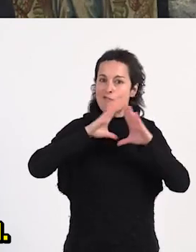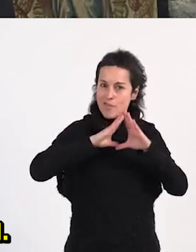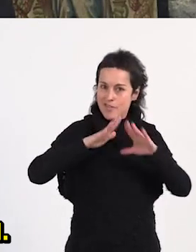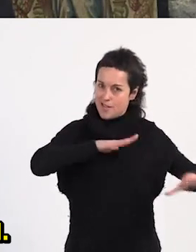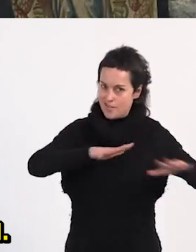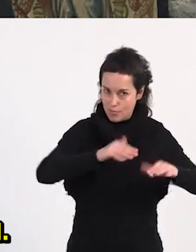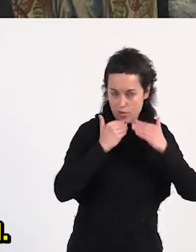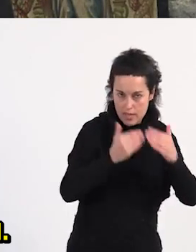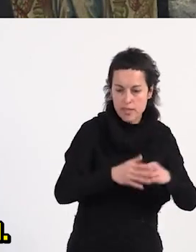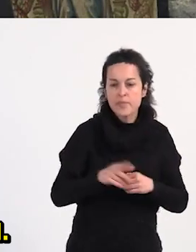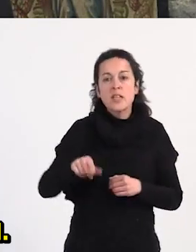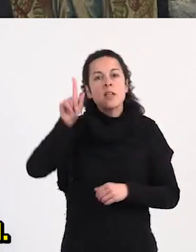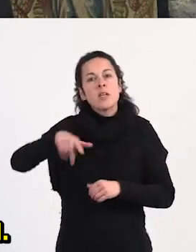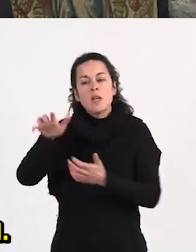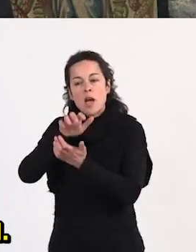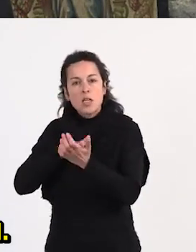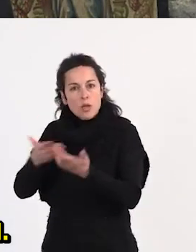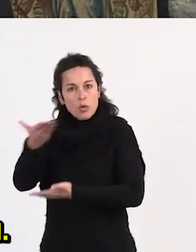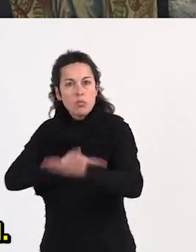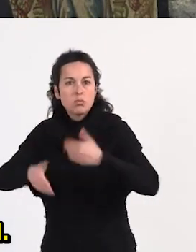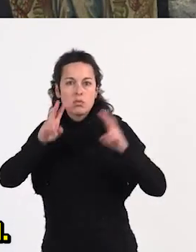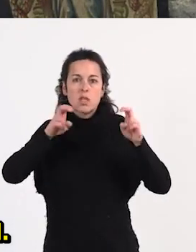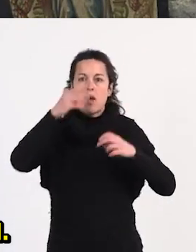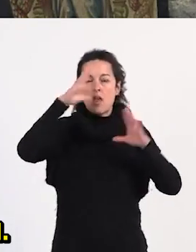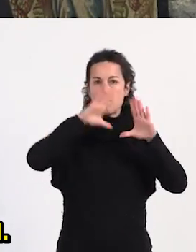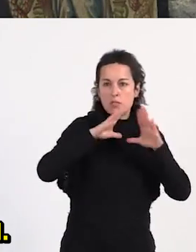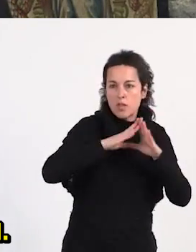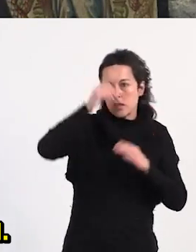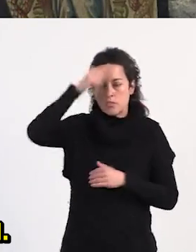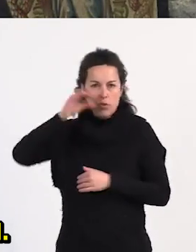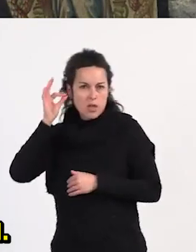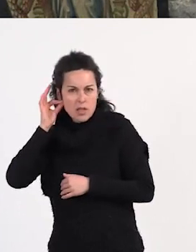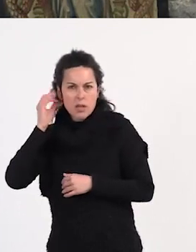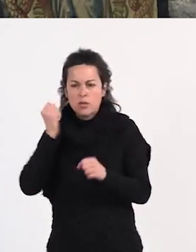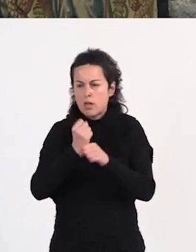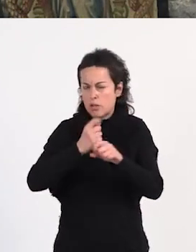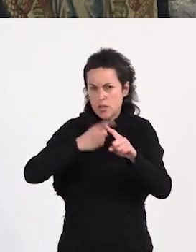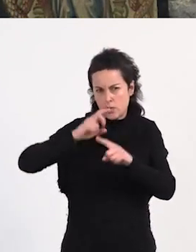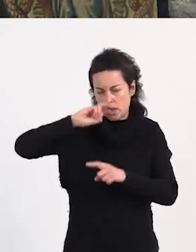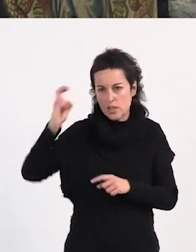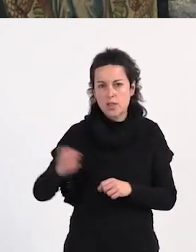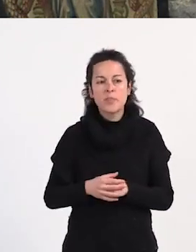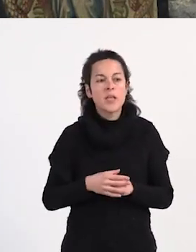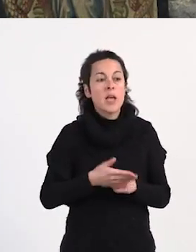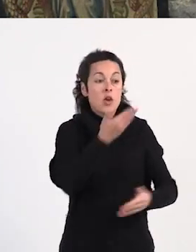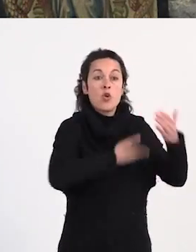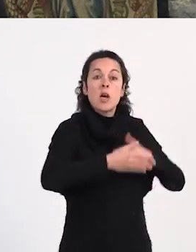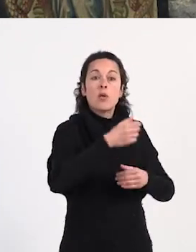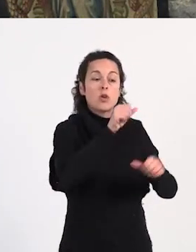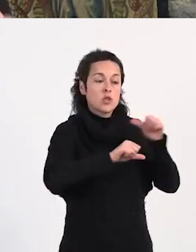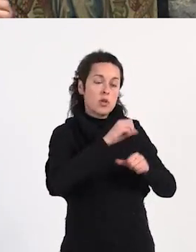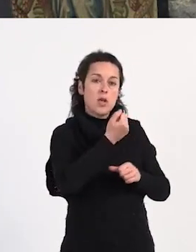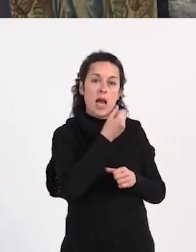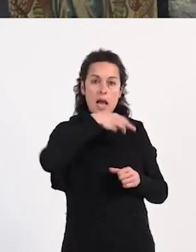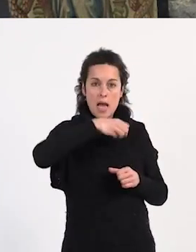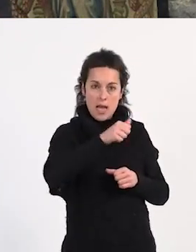Ha sido colaboradora en artículos sobre feminismo, género y trabajo sexual. Colabora con AMAR, una asociación